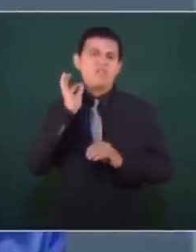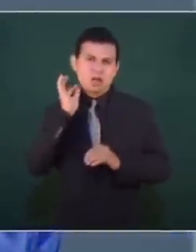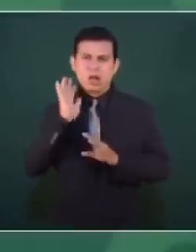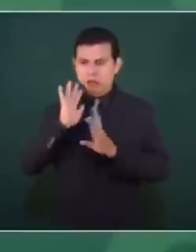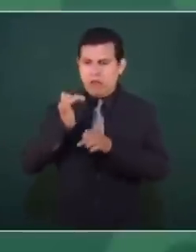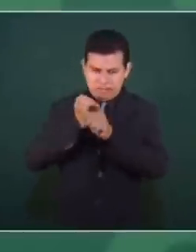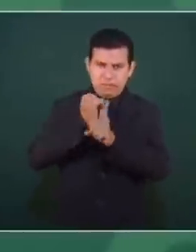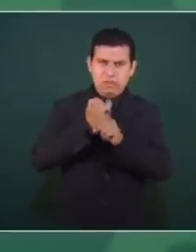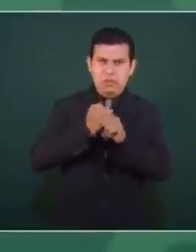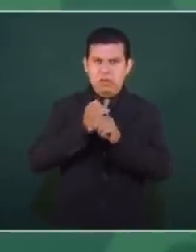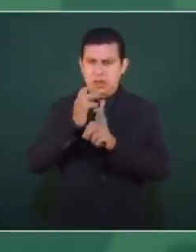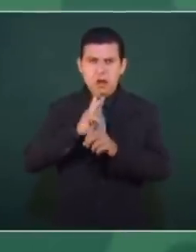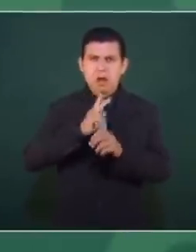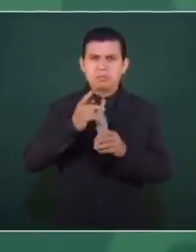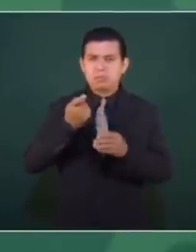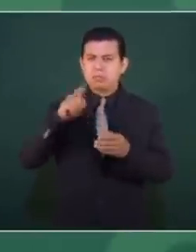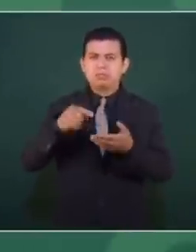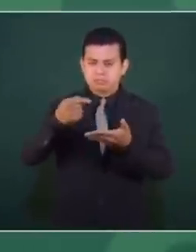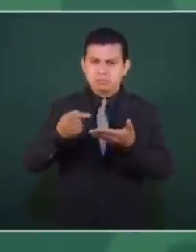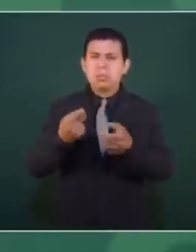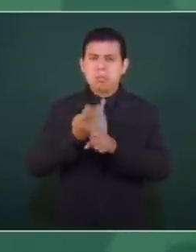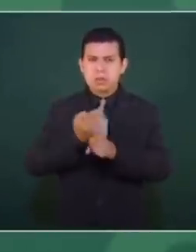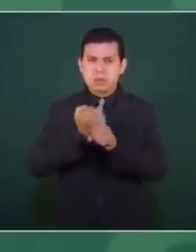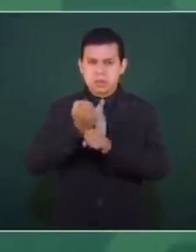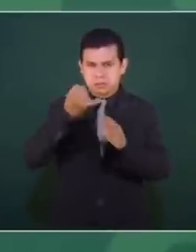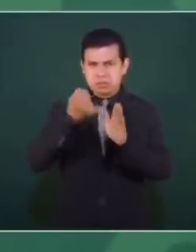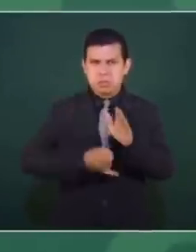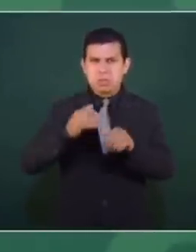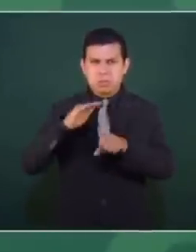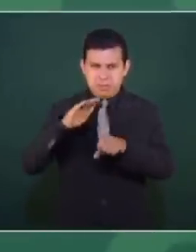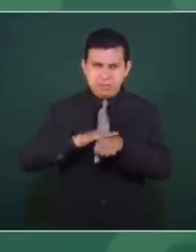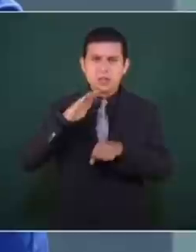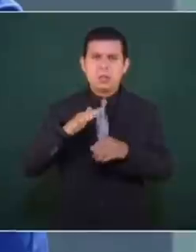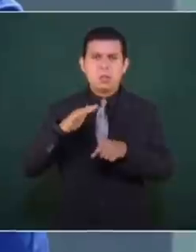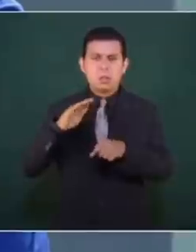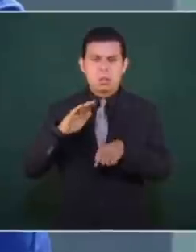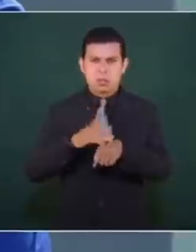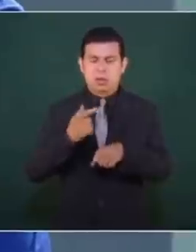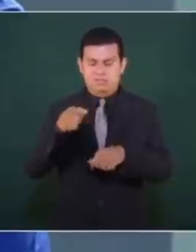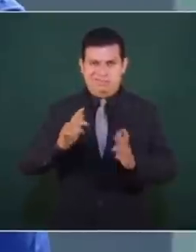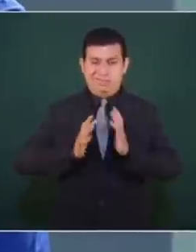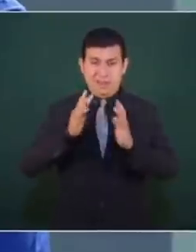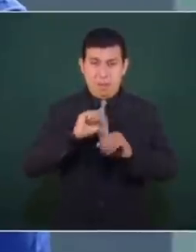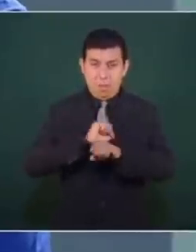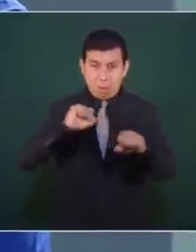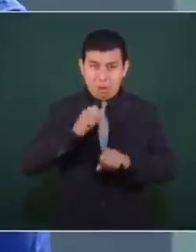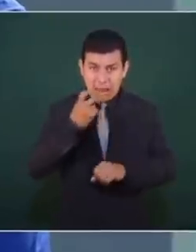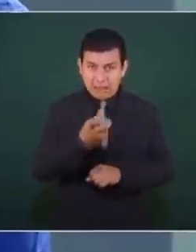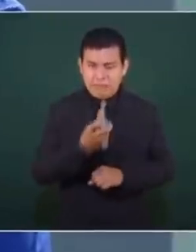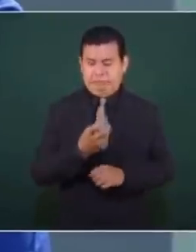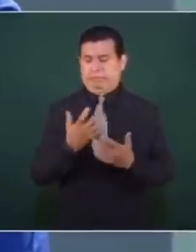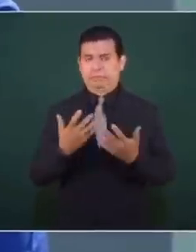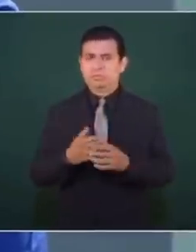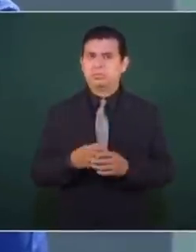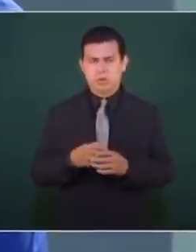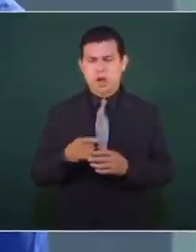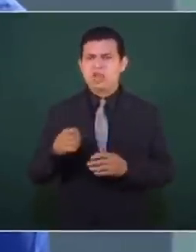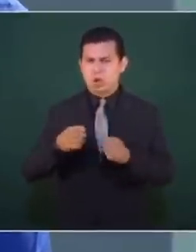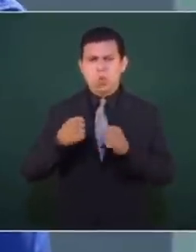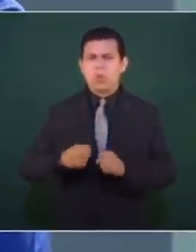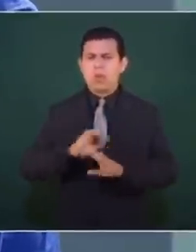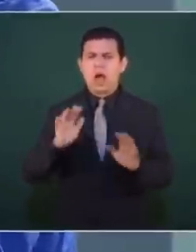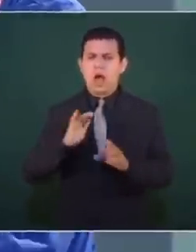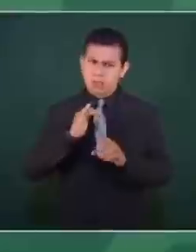General de la República atraiga el caso por tratarse del uso de explosivos y se va a investigar.